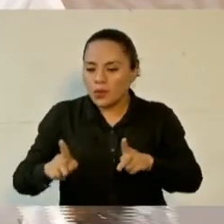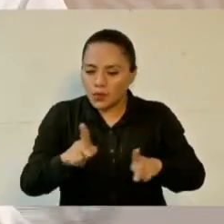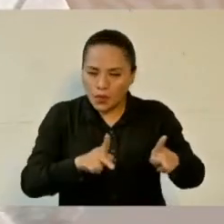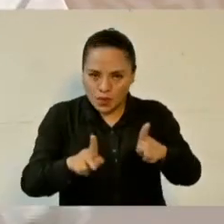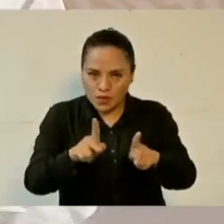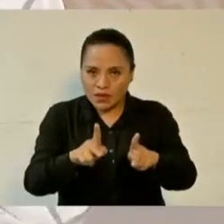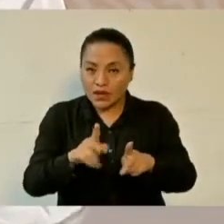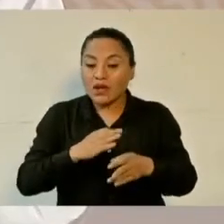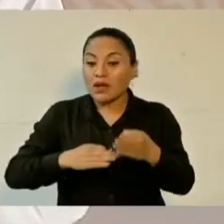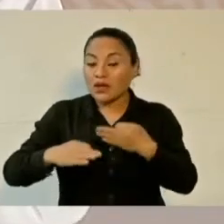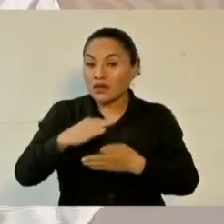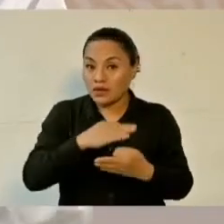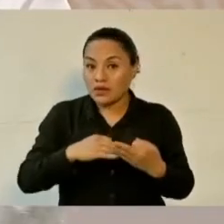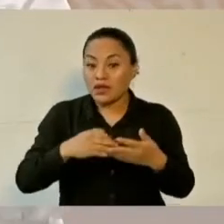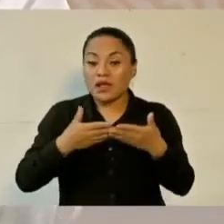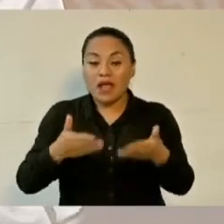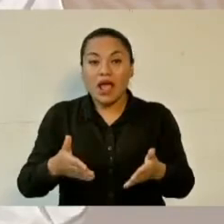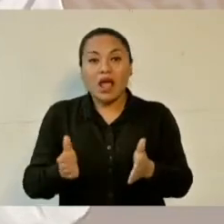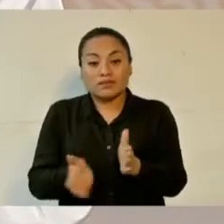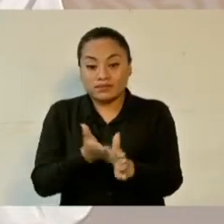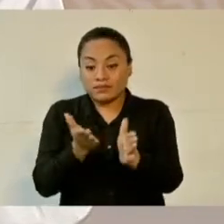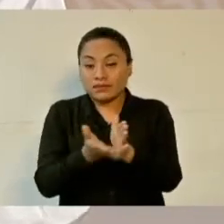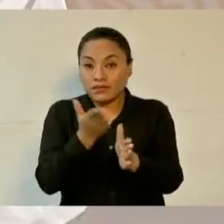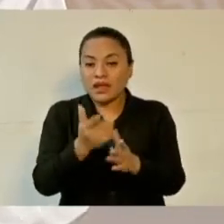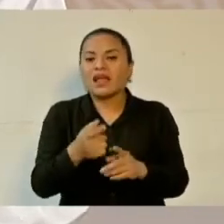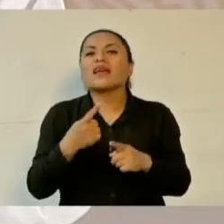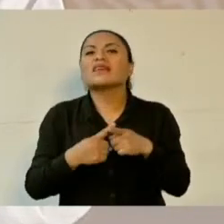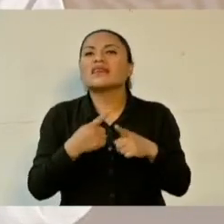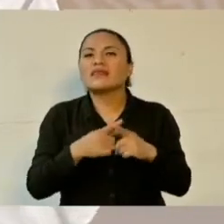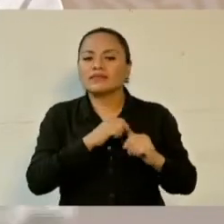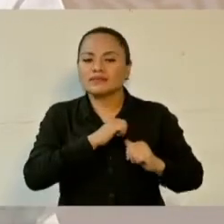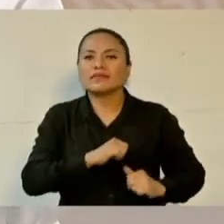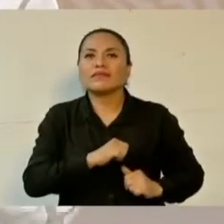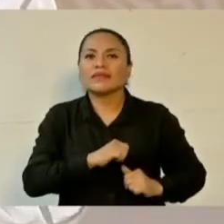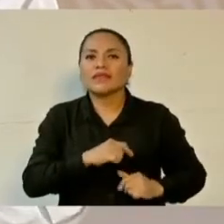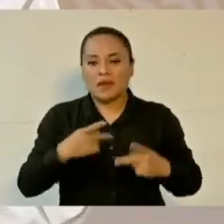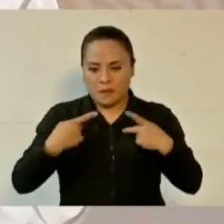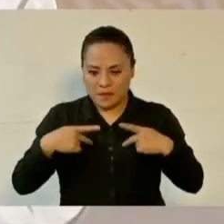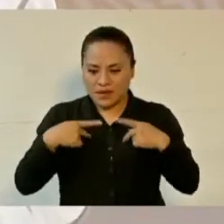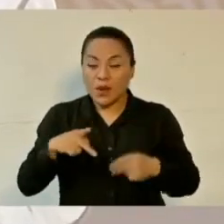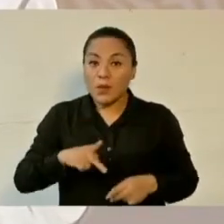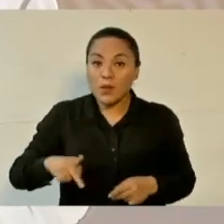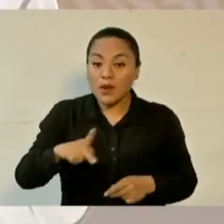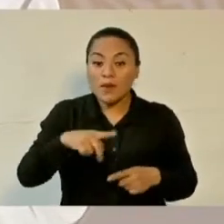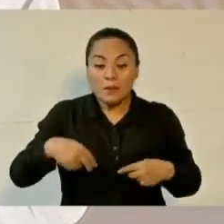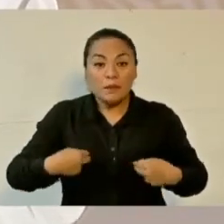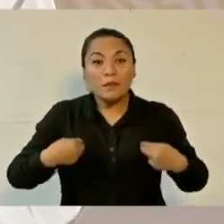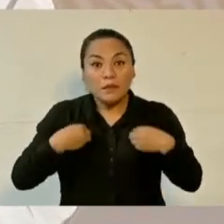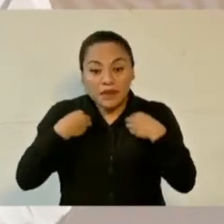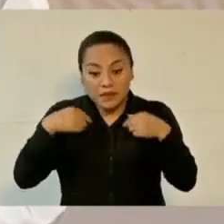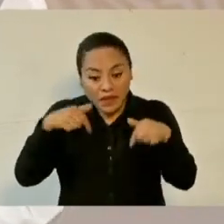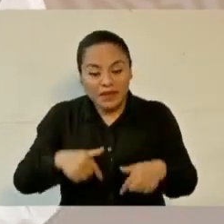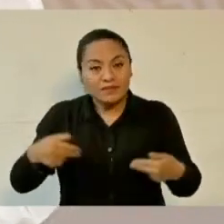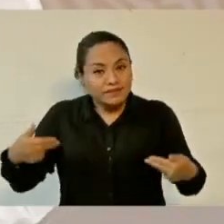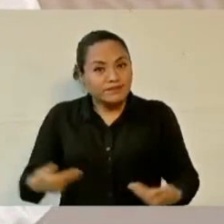la construcción del camino está a cargo de la gente, está a cargo del pueblo.